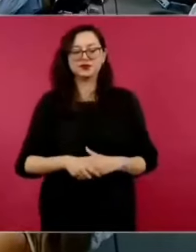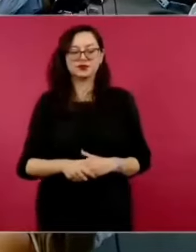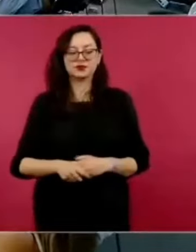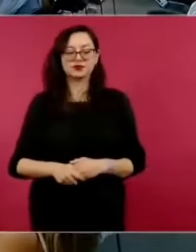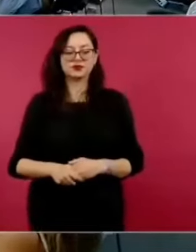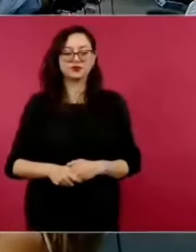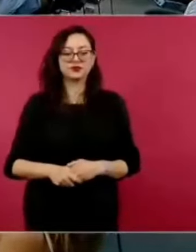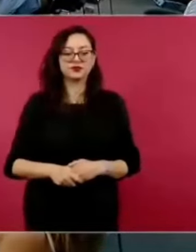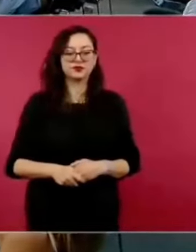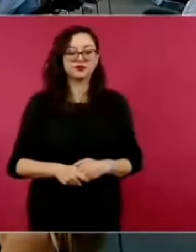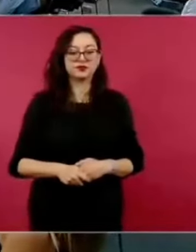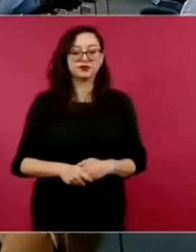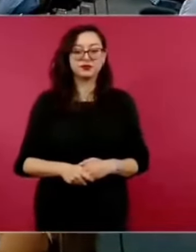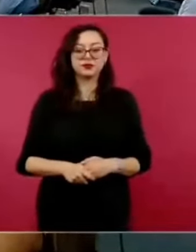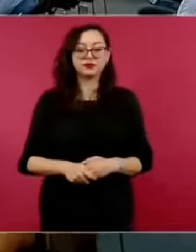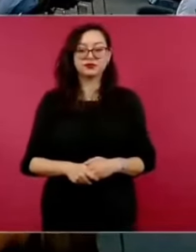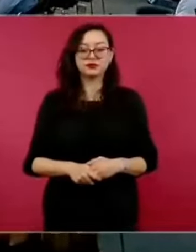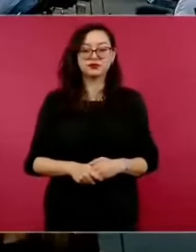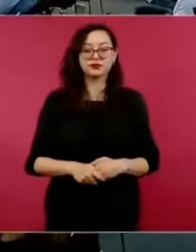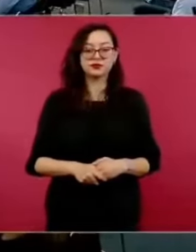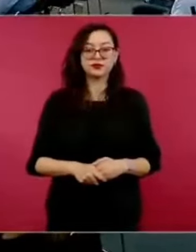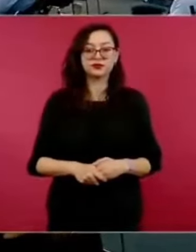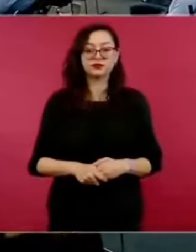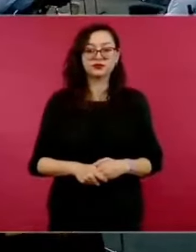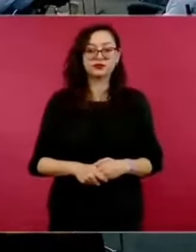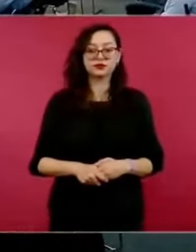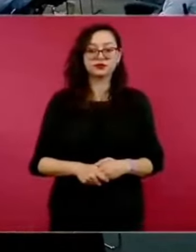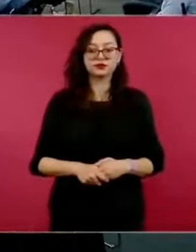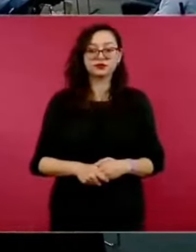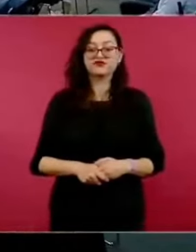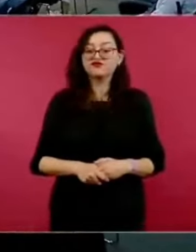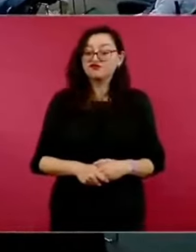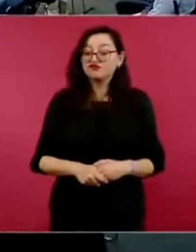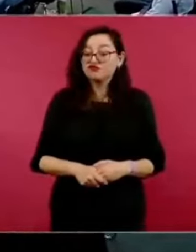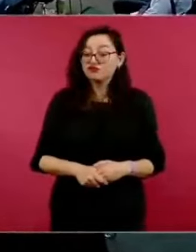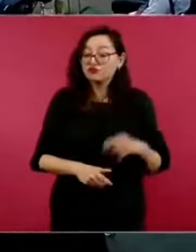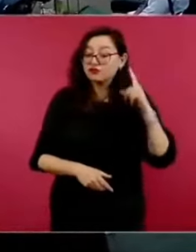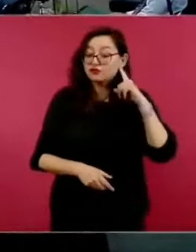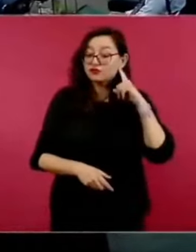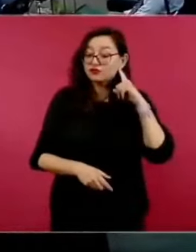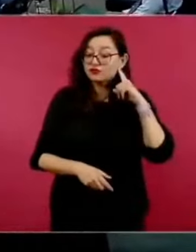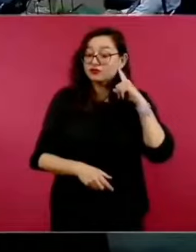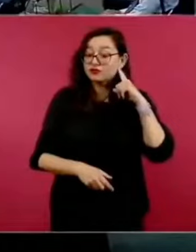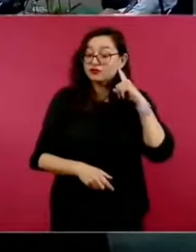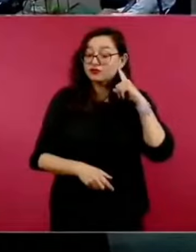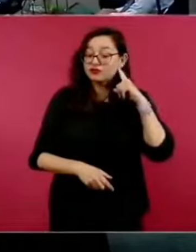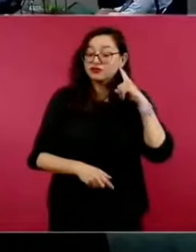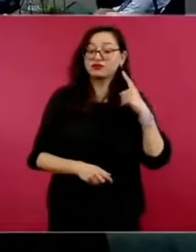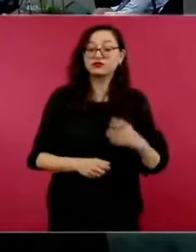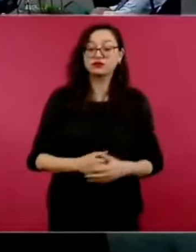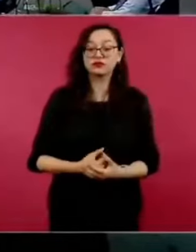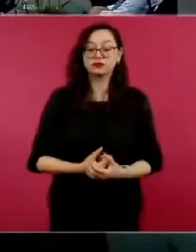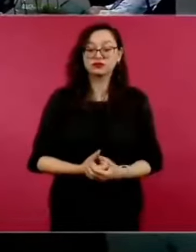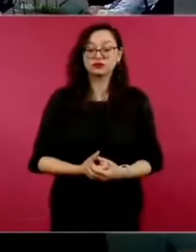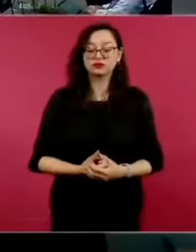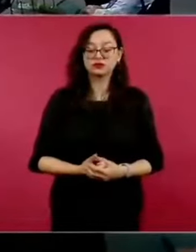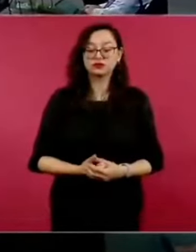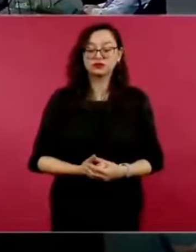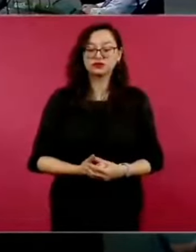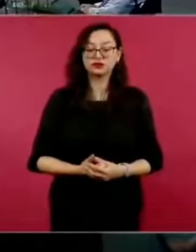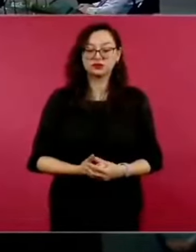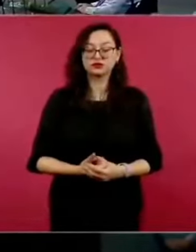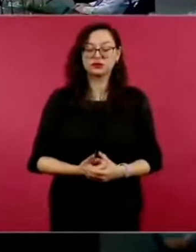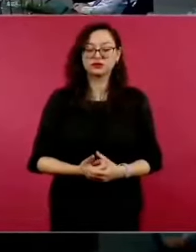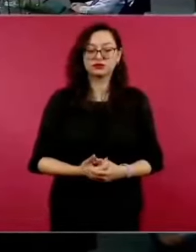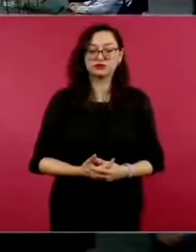Los compañeros me preguntan de la entrevista con las radios comunitarias. Ah,